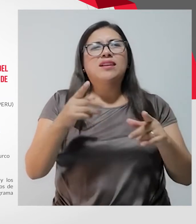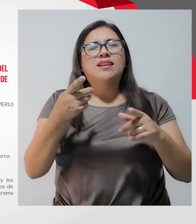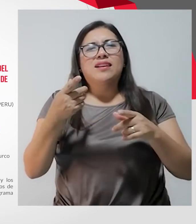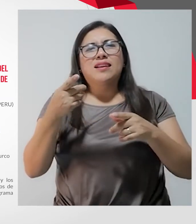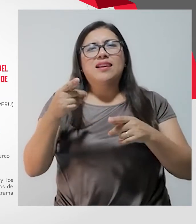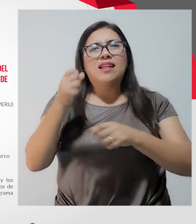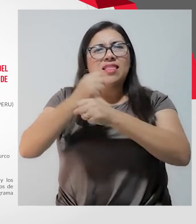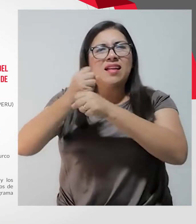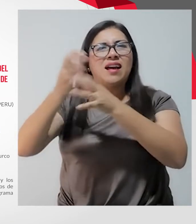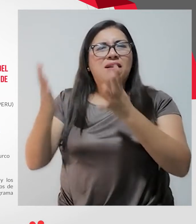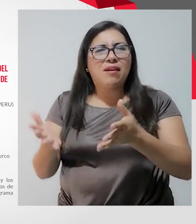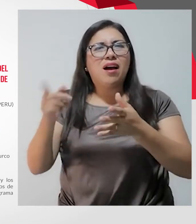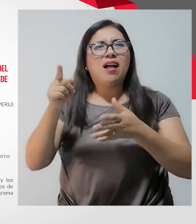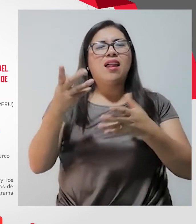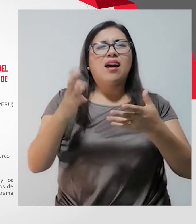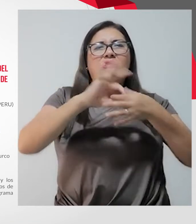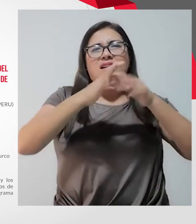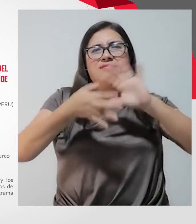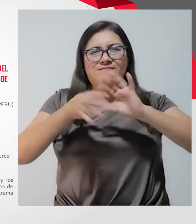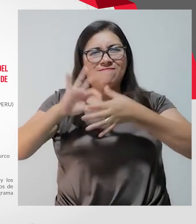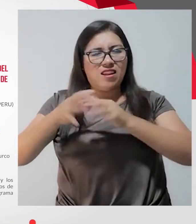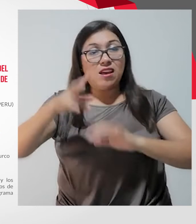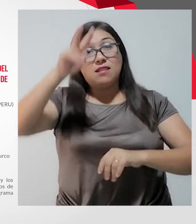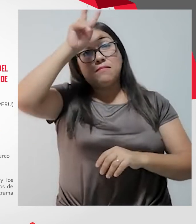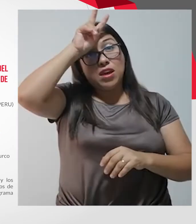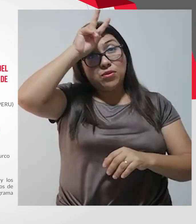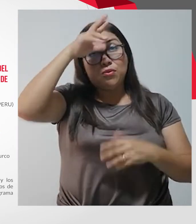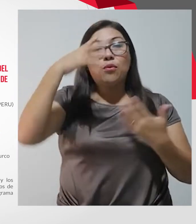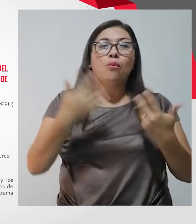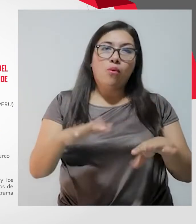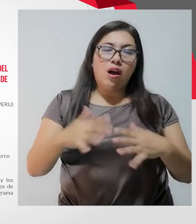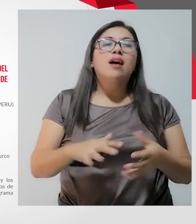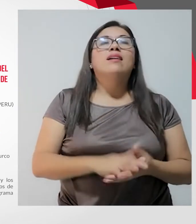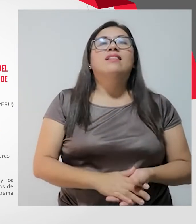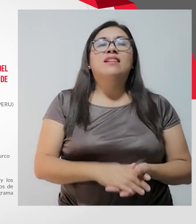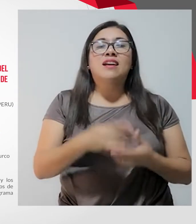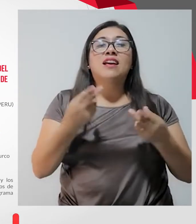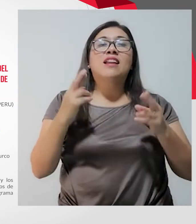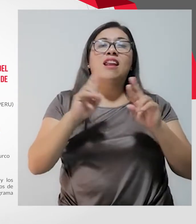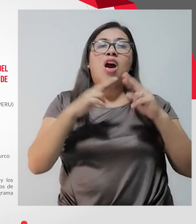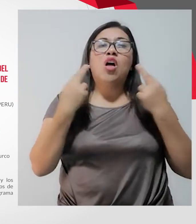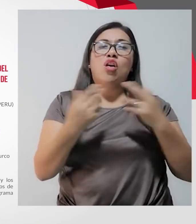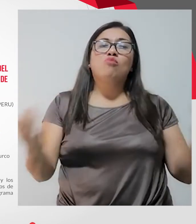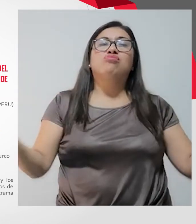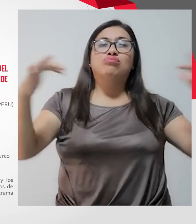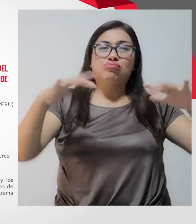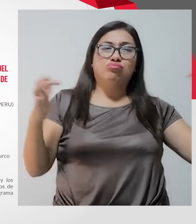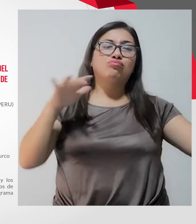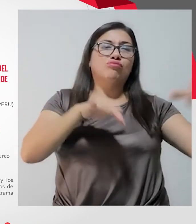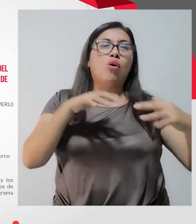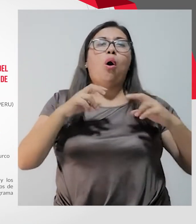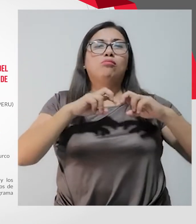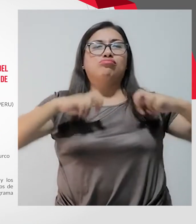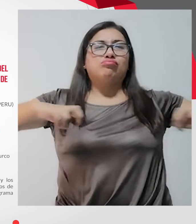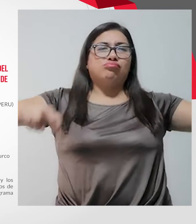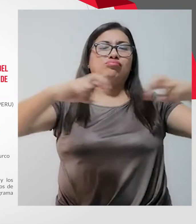personal de la Asociación Nacional Paralímpica del Perú. Y definitivamente los resultados de estas reuniones se esplamaron